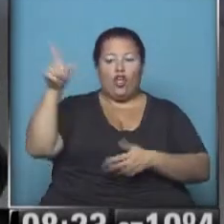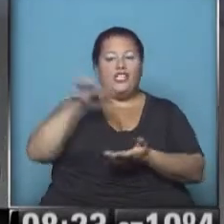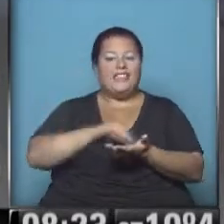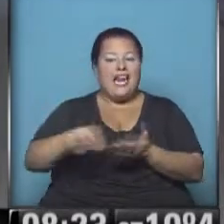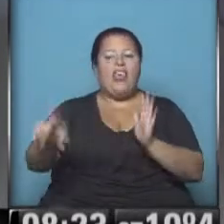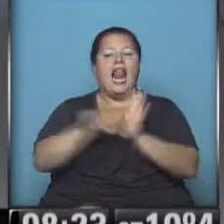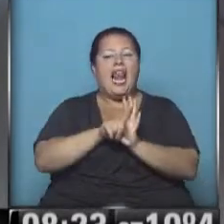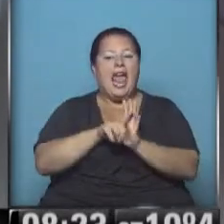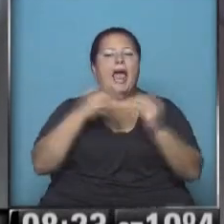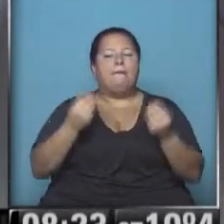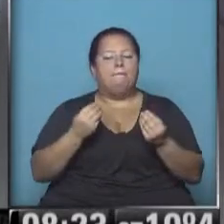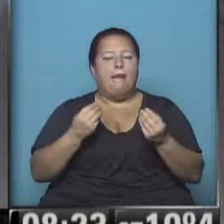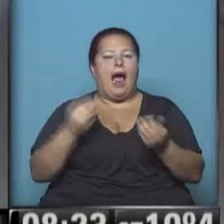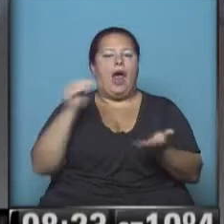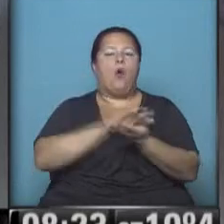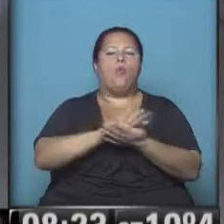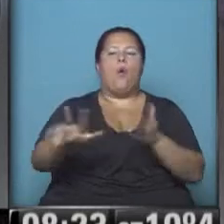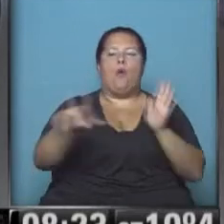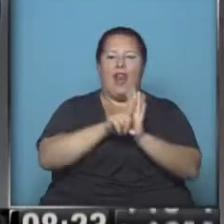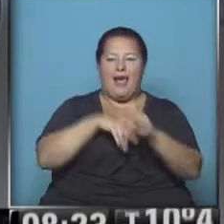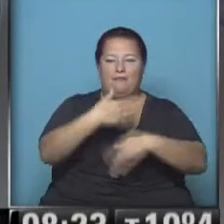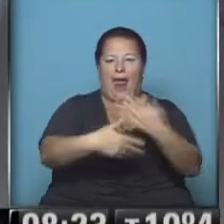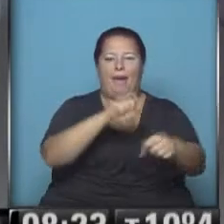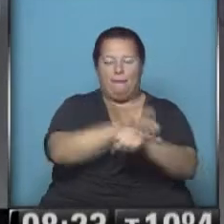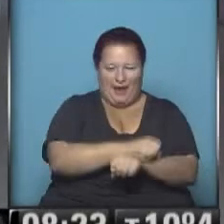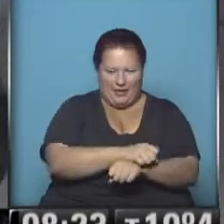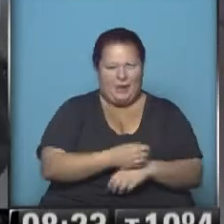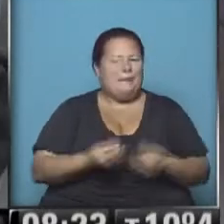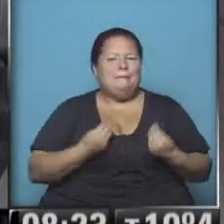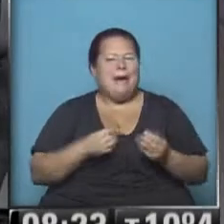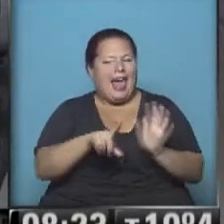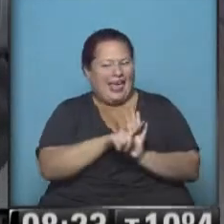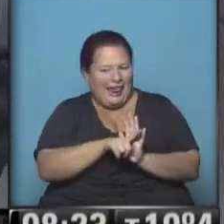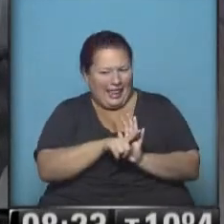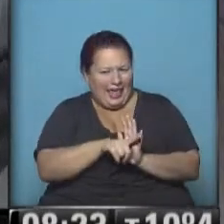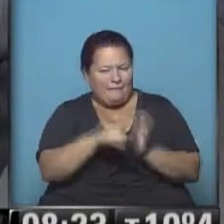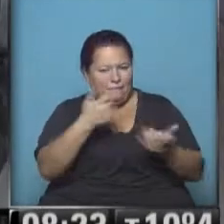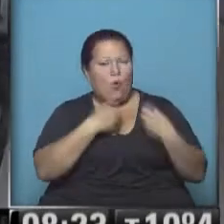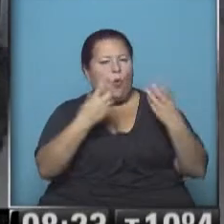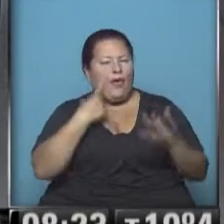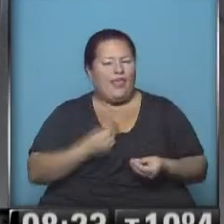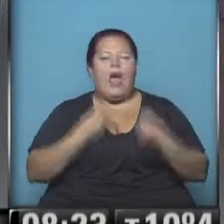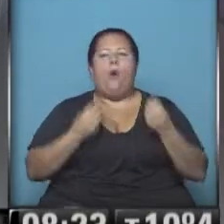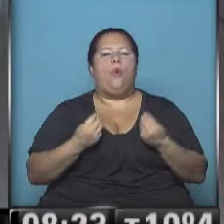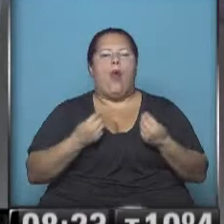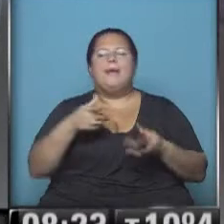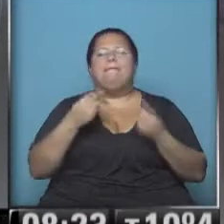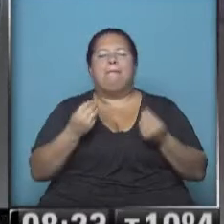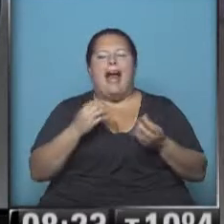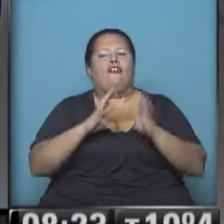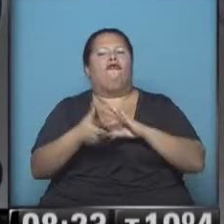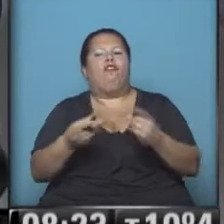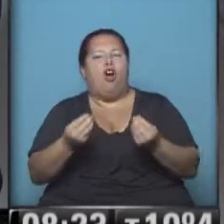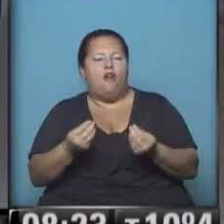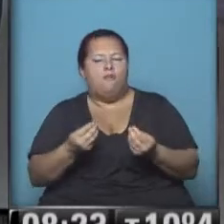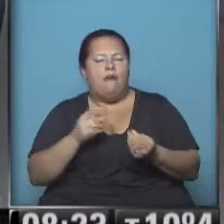las leyes para poder implementar el nuevo Código Procesal Penal. ¿Para qué sirven estas leyes? Fernando, buen día. ¿Cuál es la utilidad? ¿Cuál es el mecanismo?